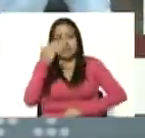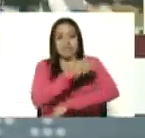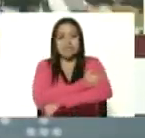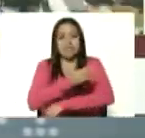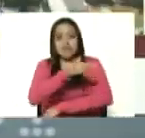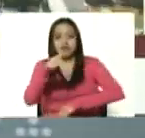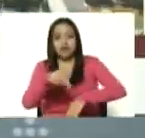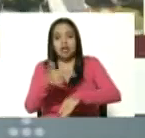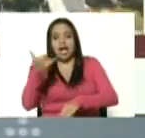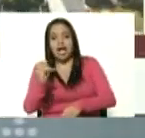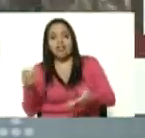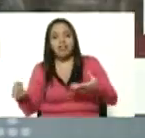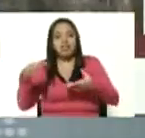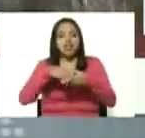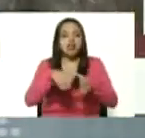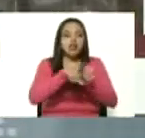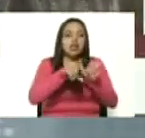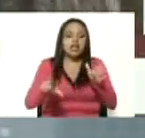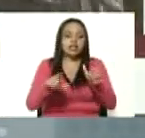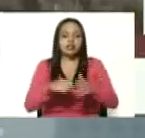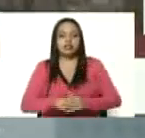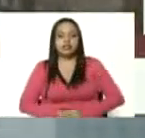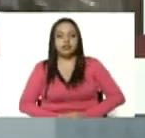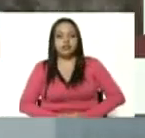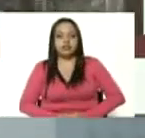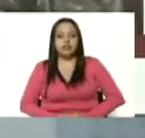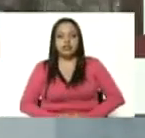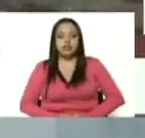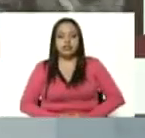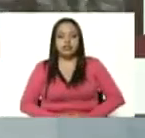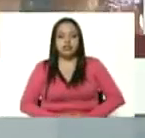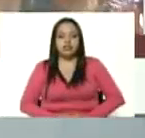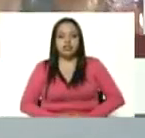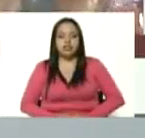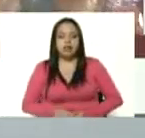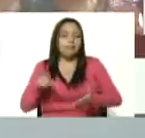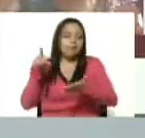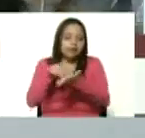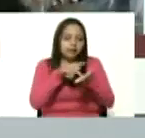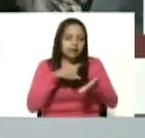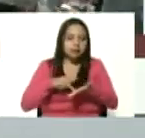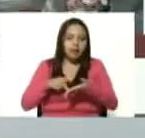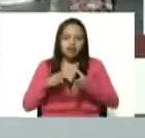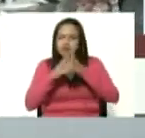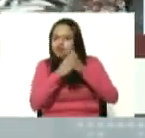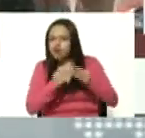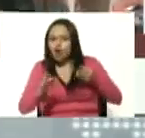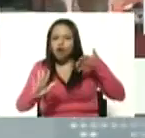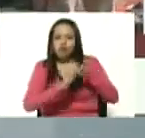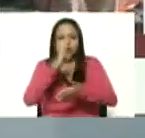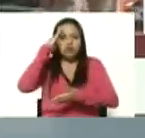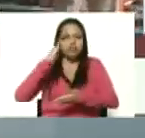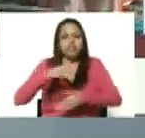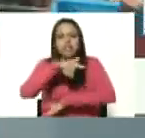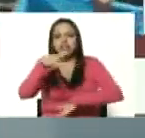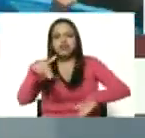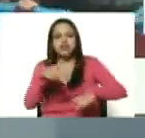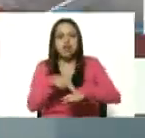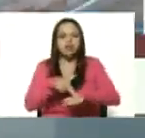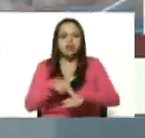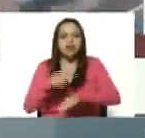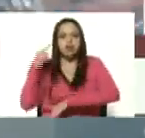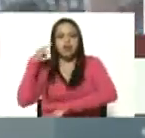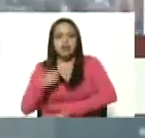orgánica y legal de nuestra fuerza armada nacional bolivariana parte orgánica